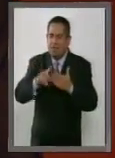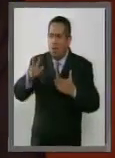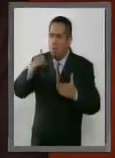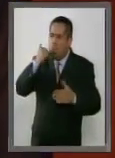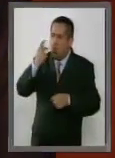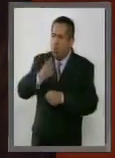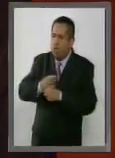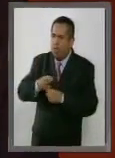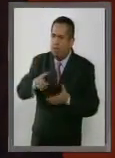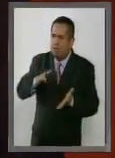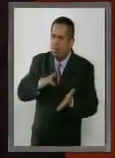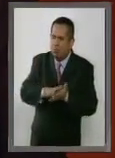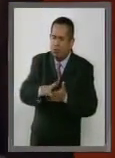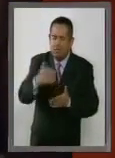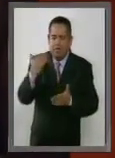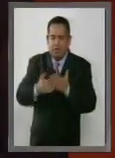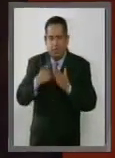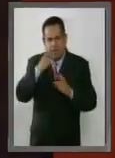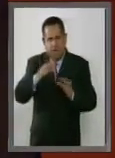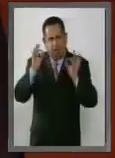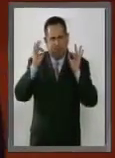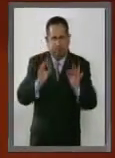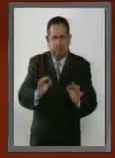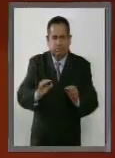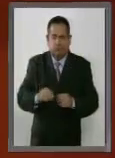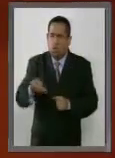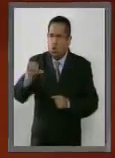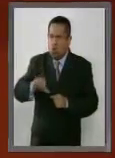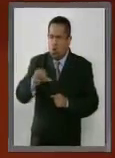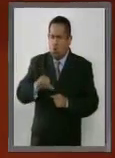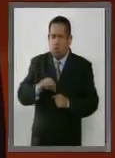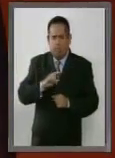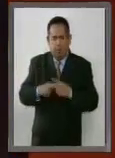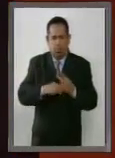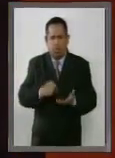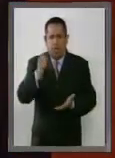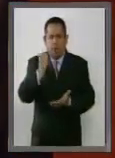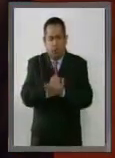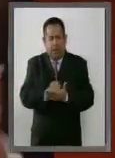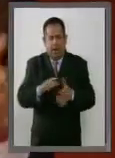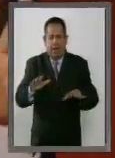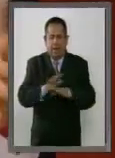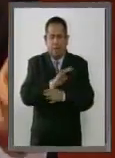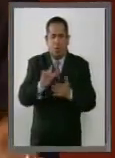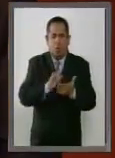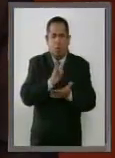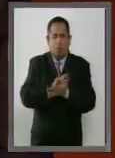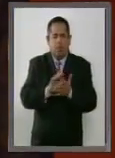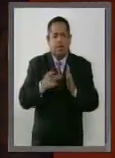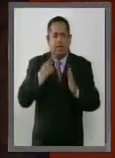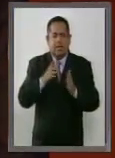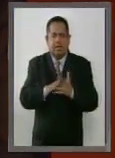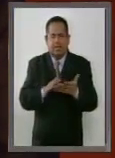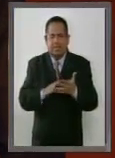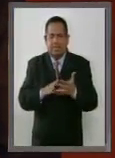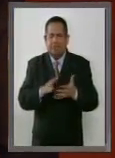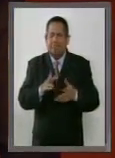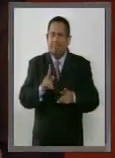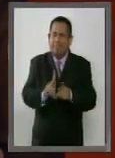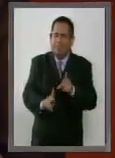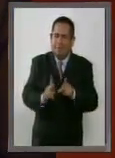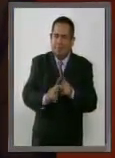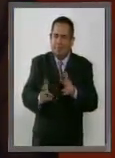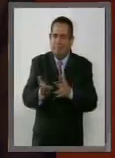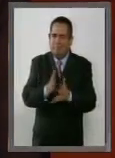política para que esto ocurriera y hoy estaremos aprobando una reforma política a medias.